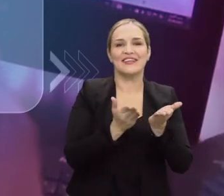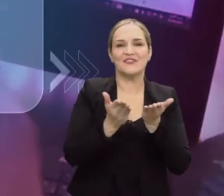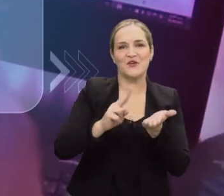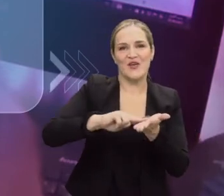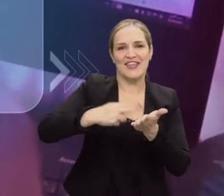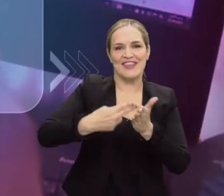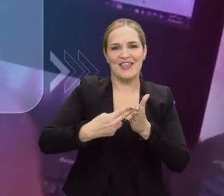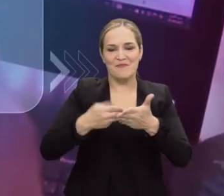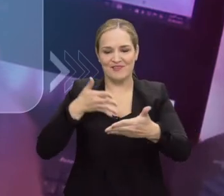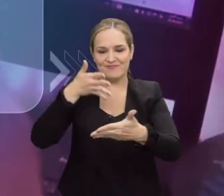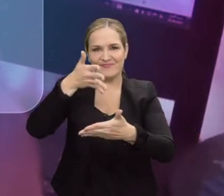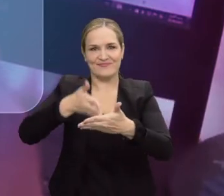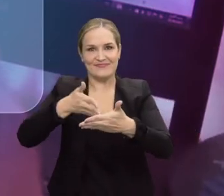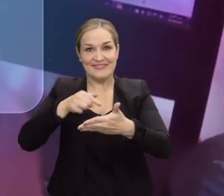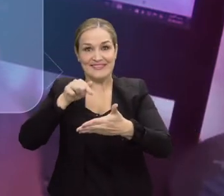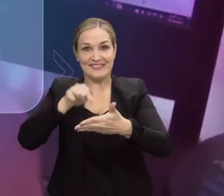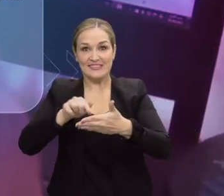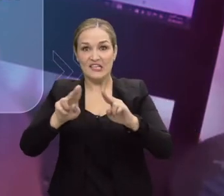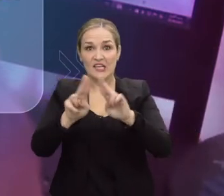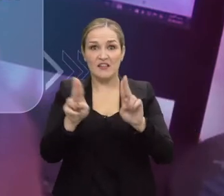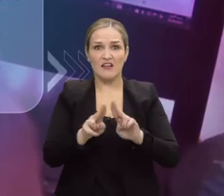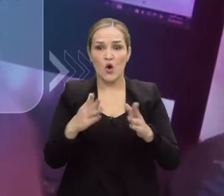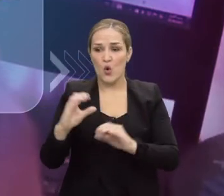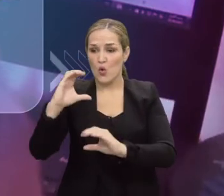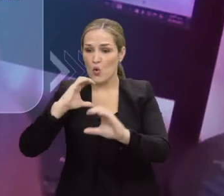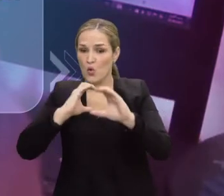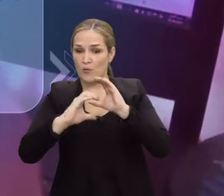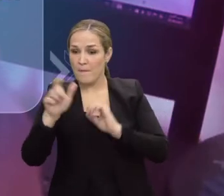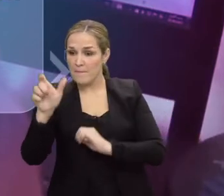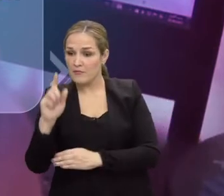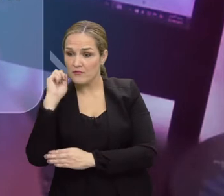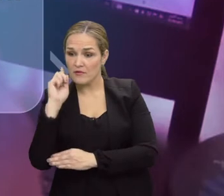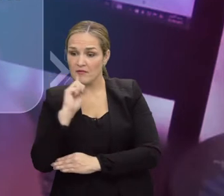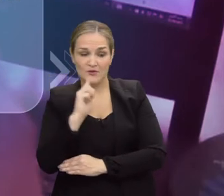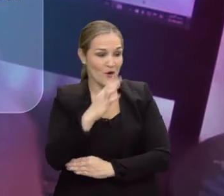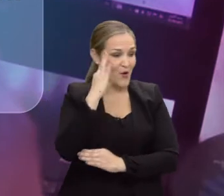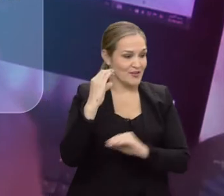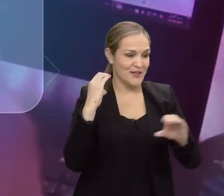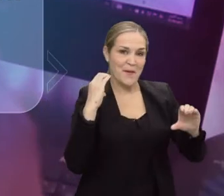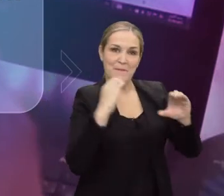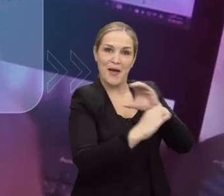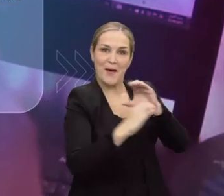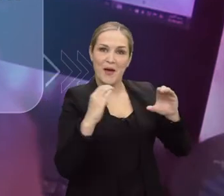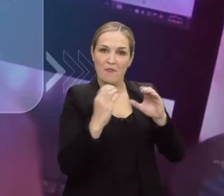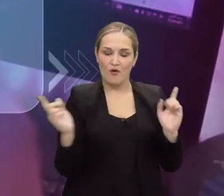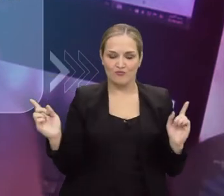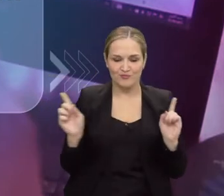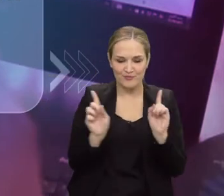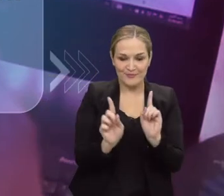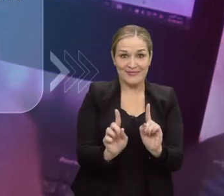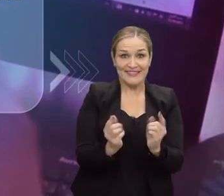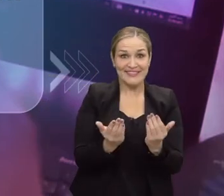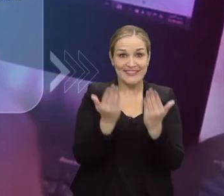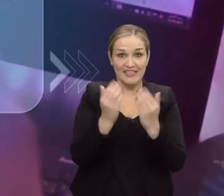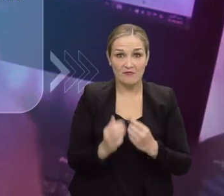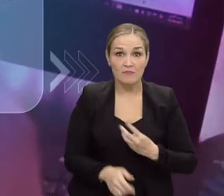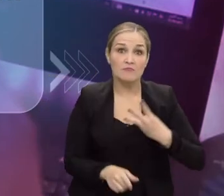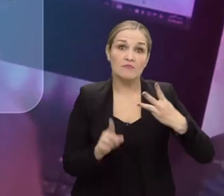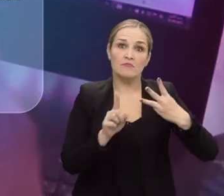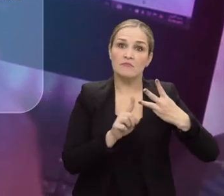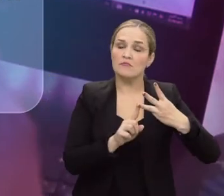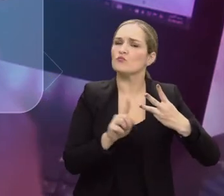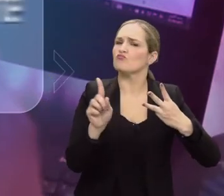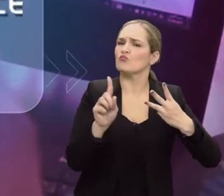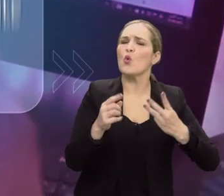un servicio de interpretación en línea que permite comunicar a una persona sorda y un oyente estando en un mismo